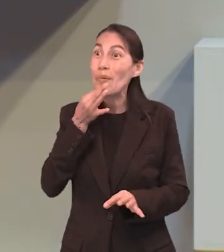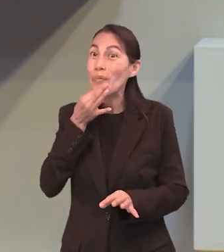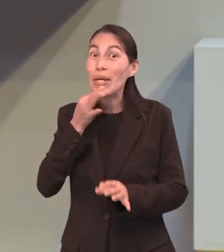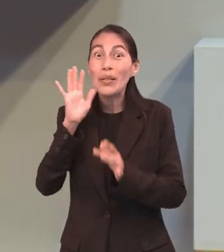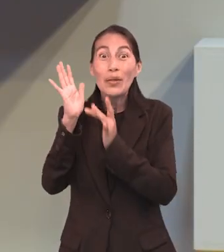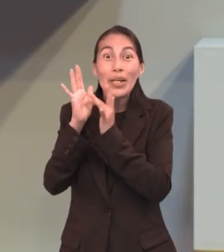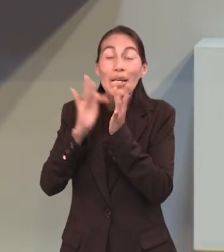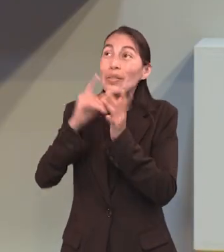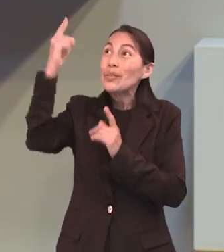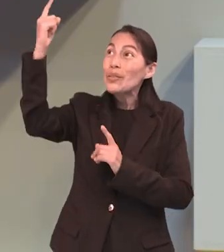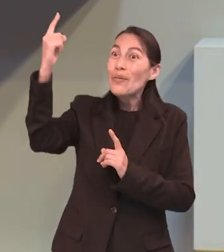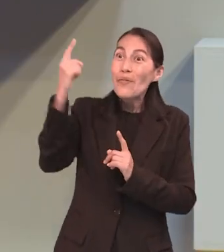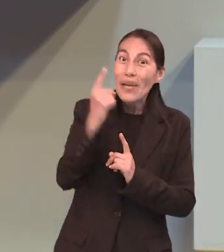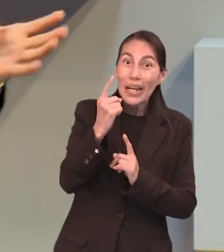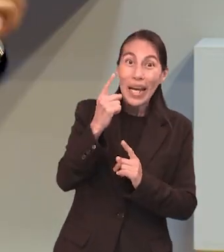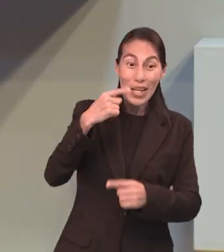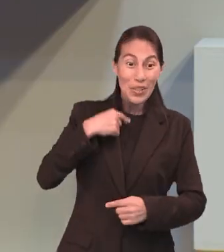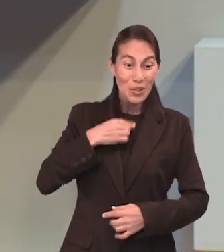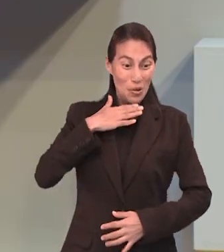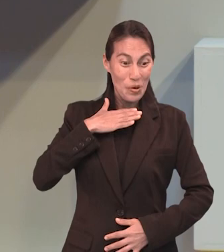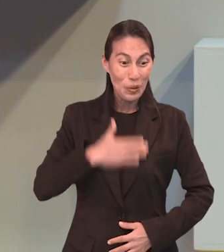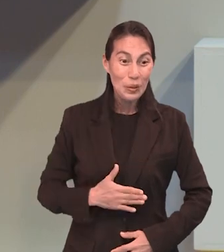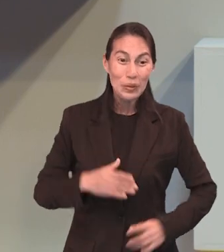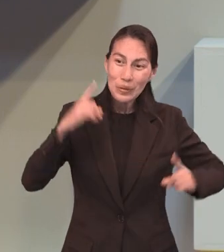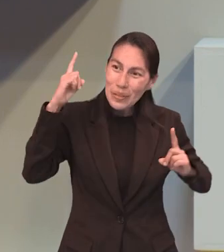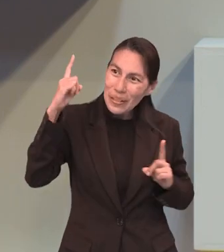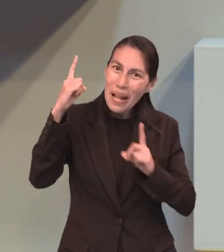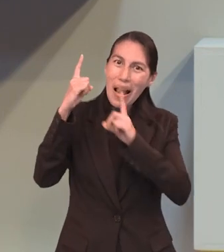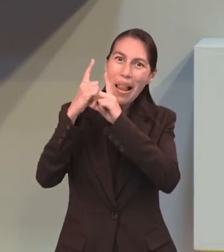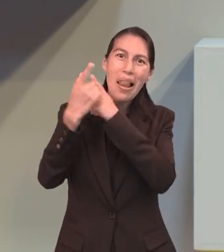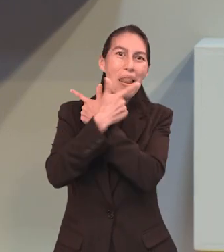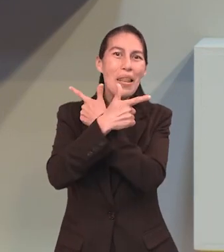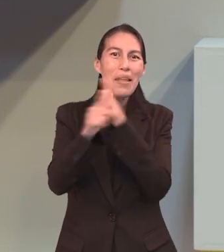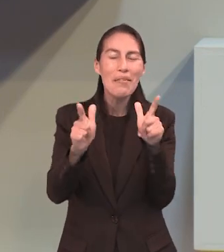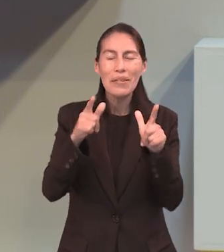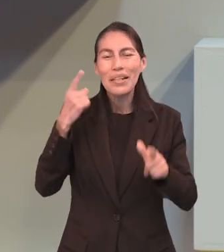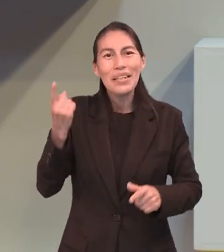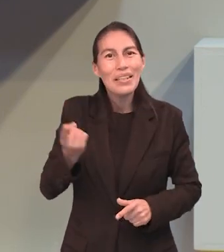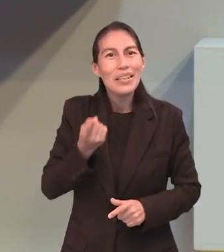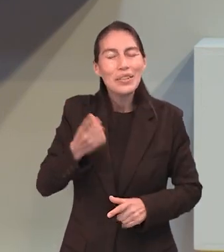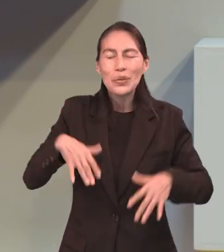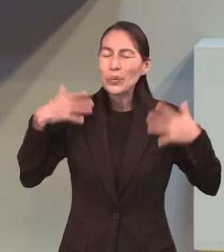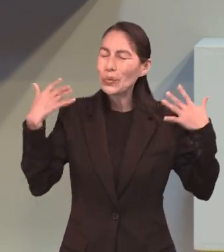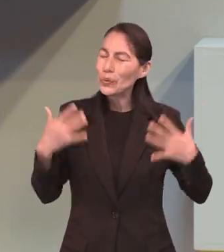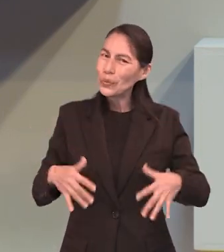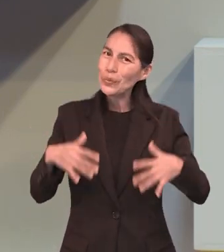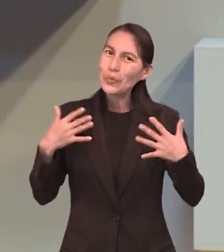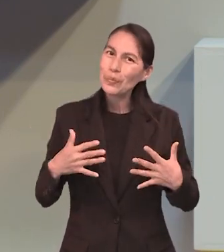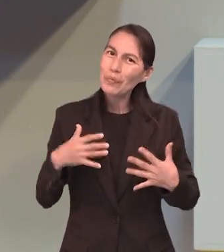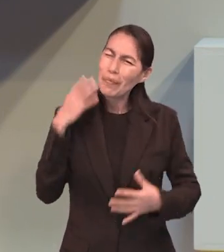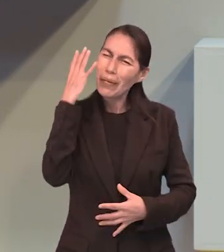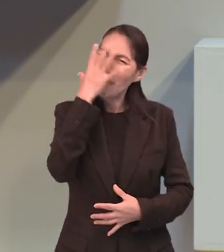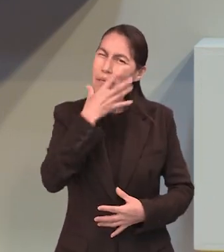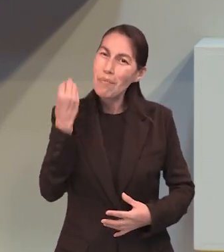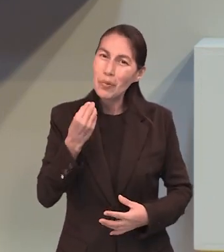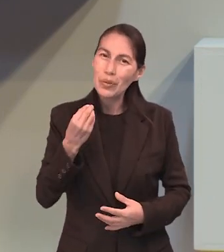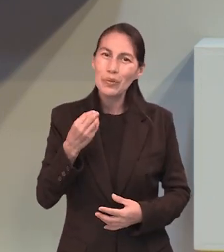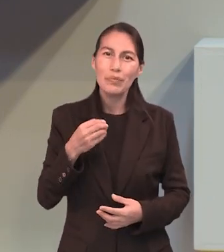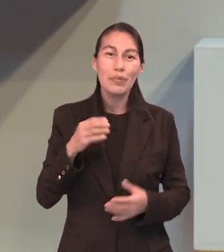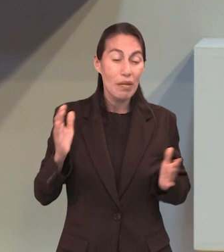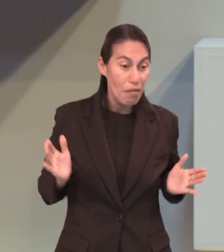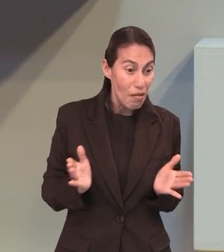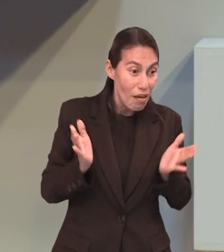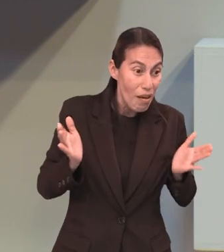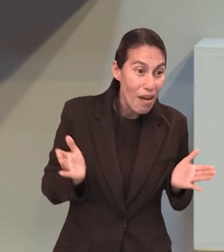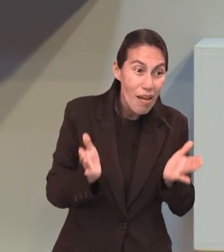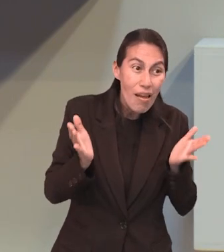que ya llegue ese momento para declararnos justos de ir con Jesús y estar con Él por la eternidad. Yo